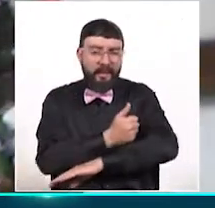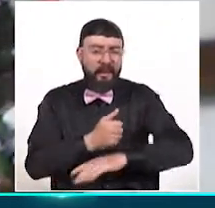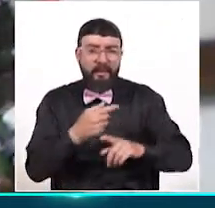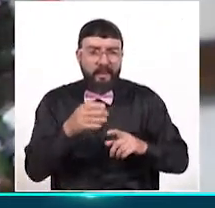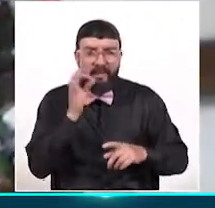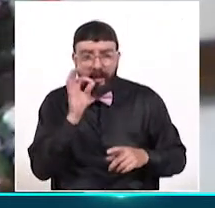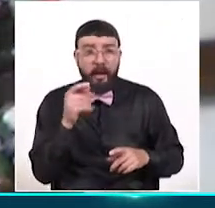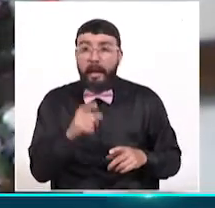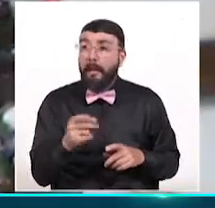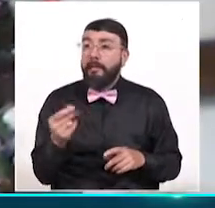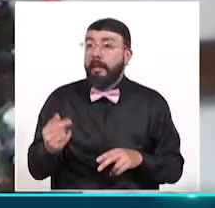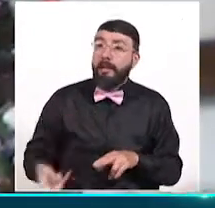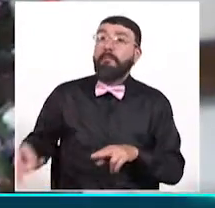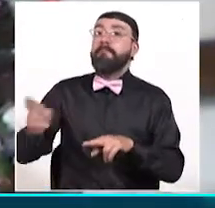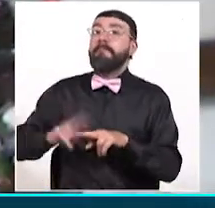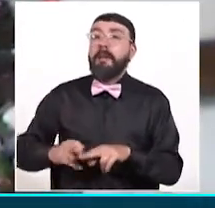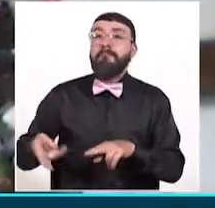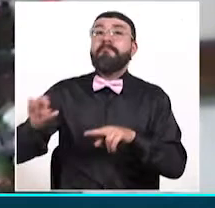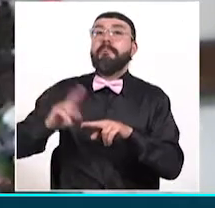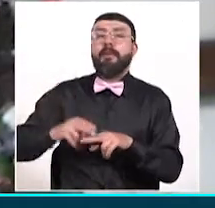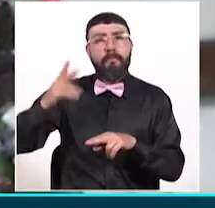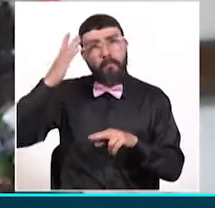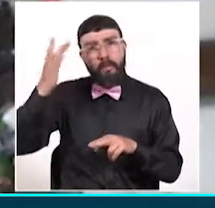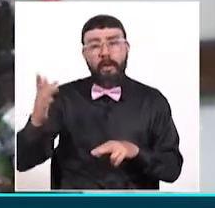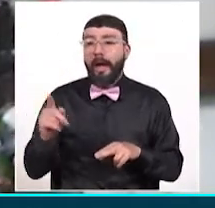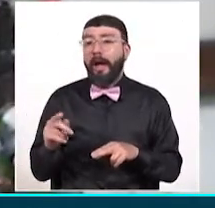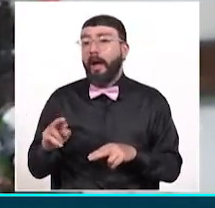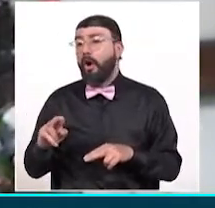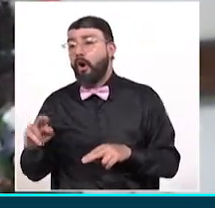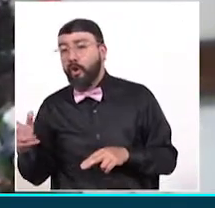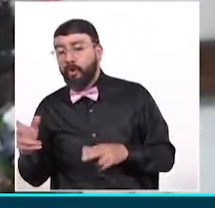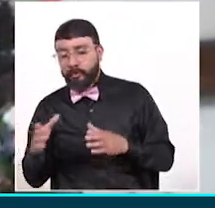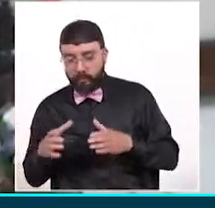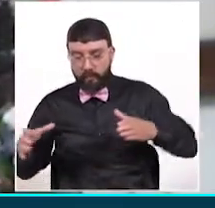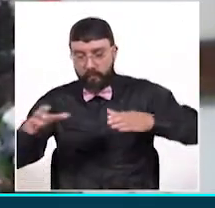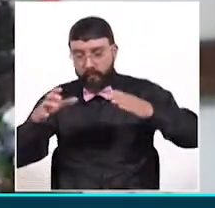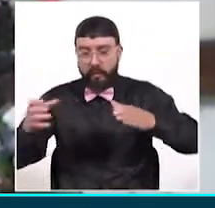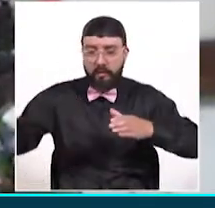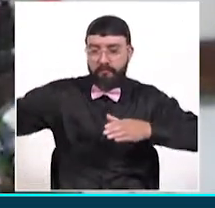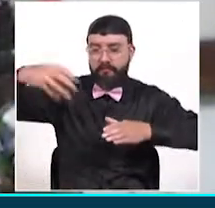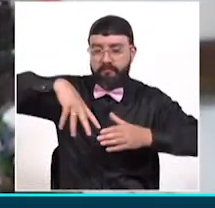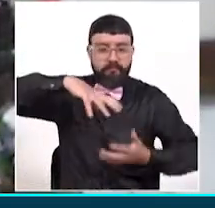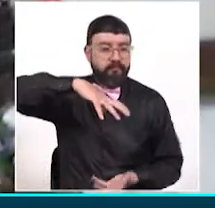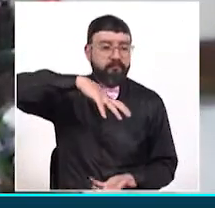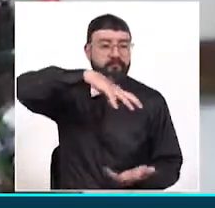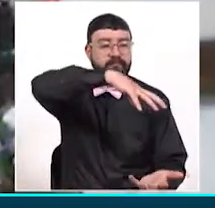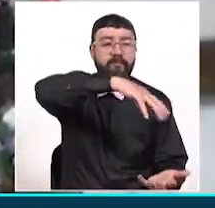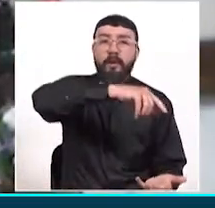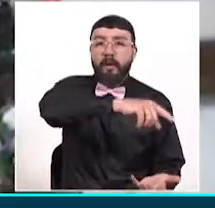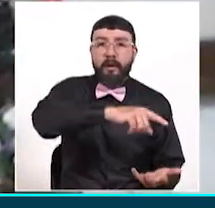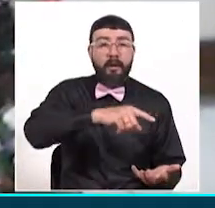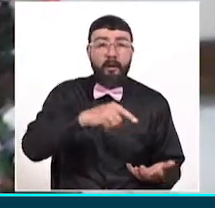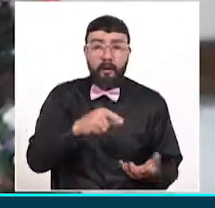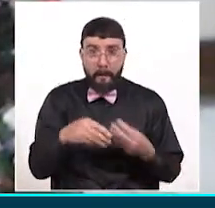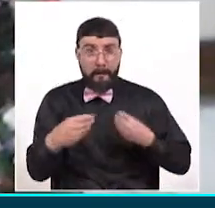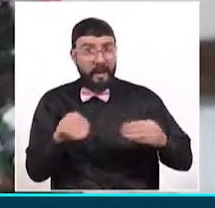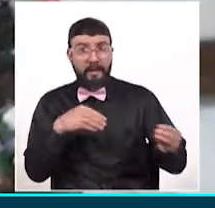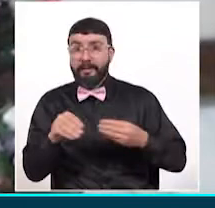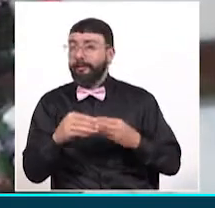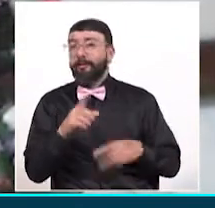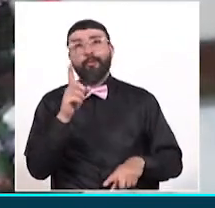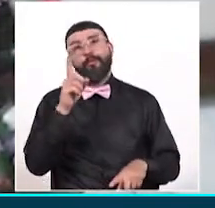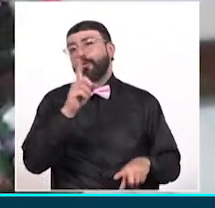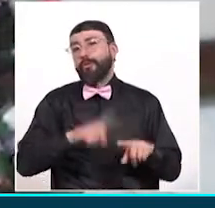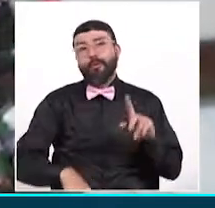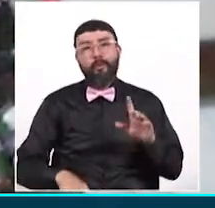¿por qué?, porque tendríamos que utilizar otro tipo de envase para llevar la comida a casa, o al sitio donde la